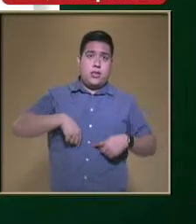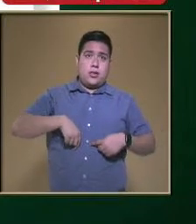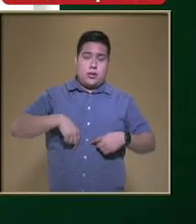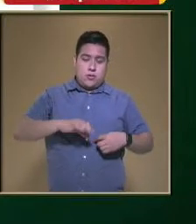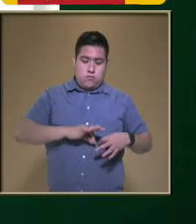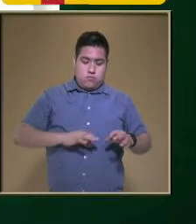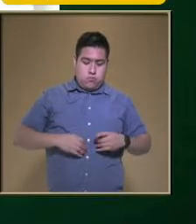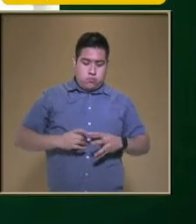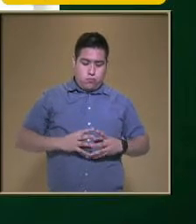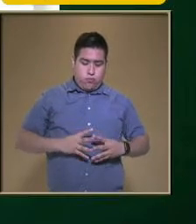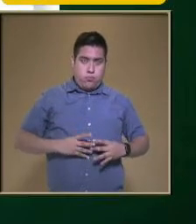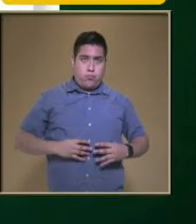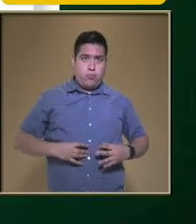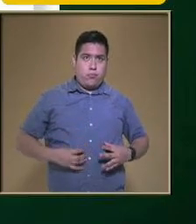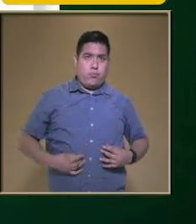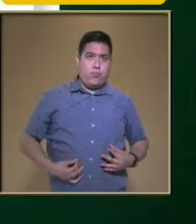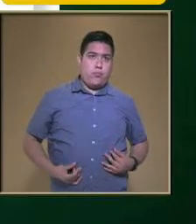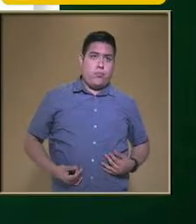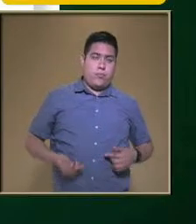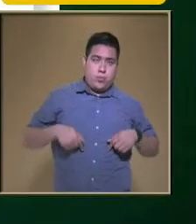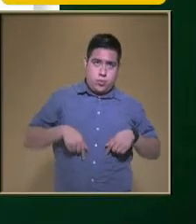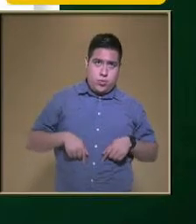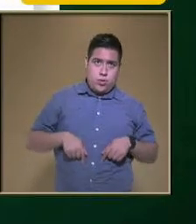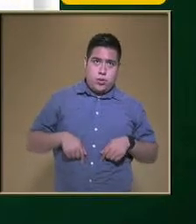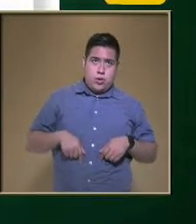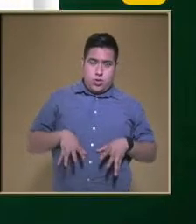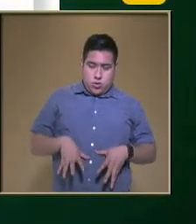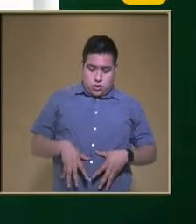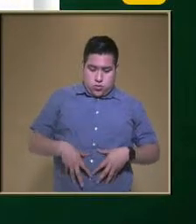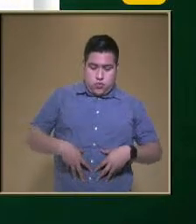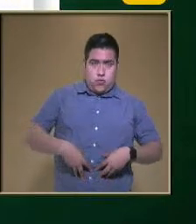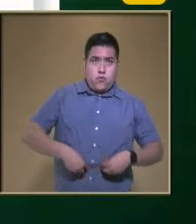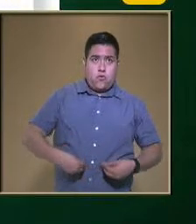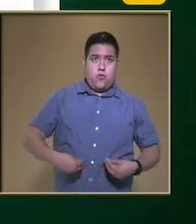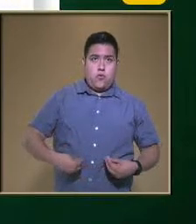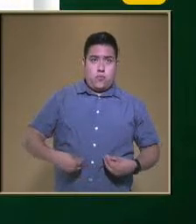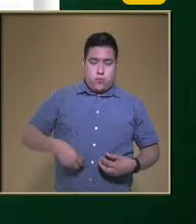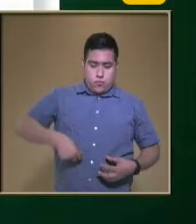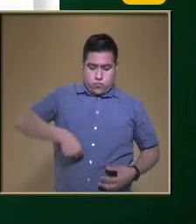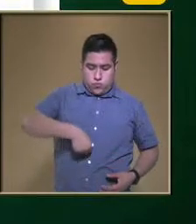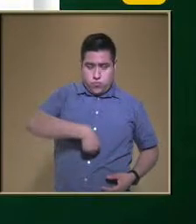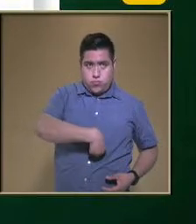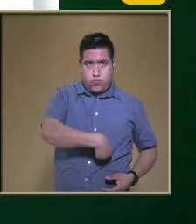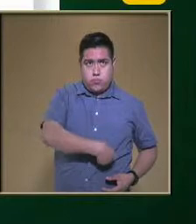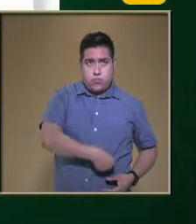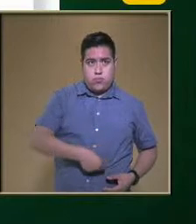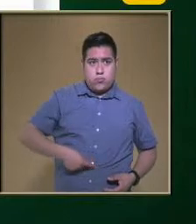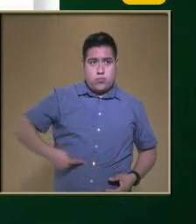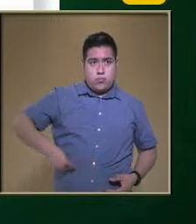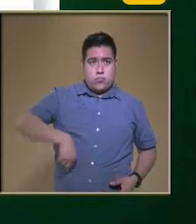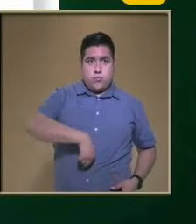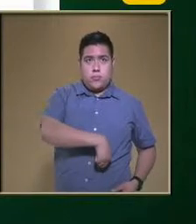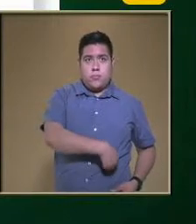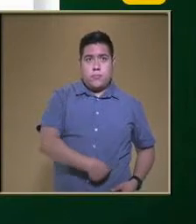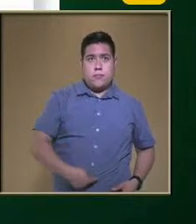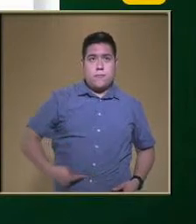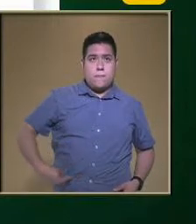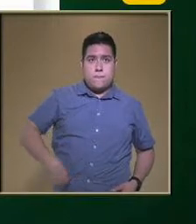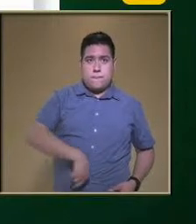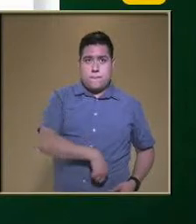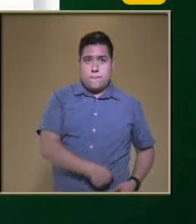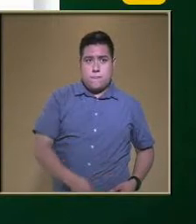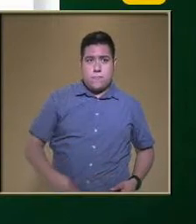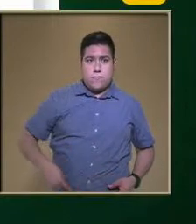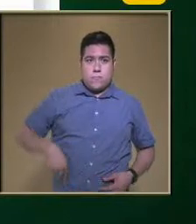estómago Se fragmentan Y ya de ahí Son absorbidos En el tubo En la siguiente parte Del tubo digestivo Que es el intestino